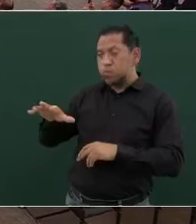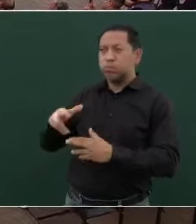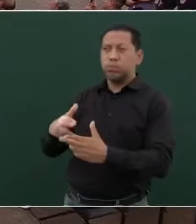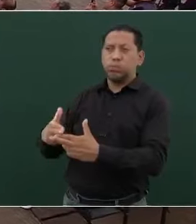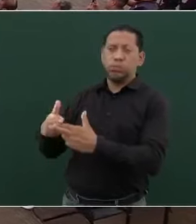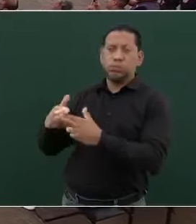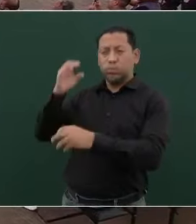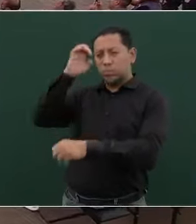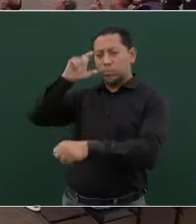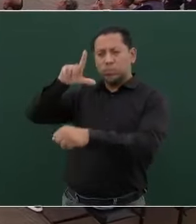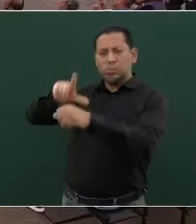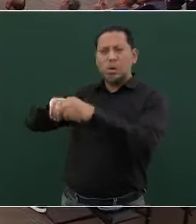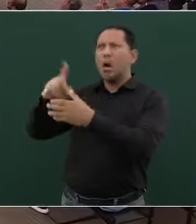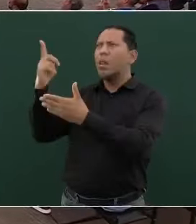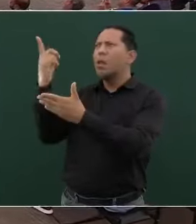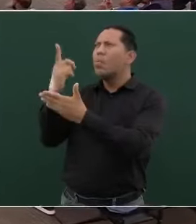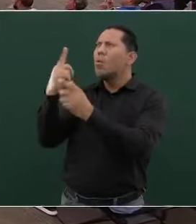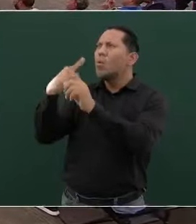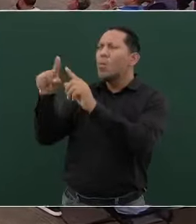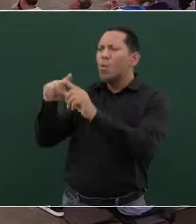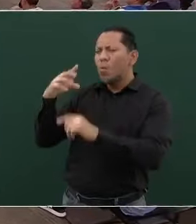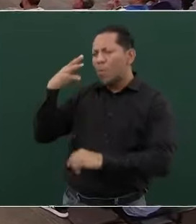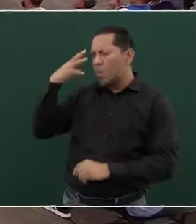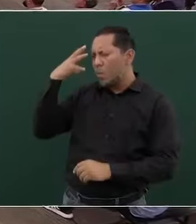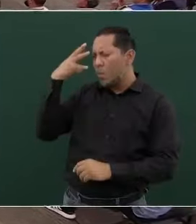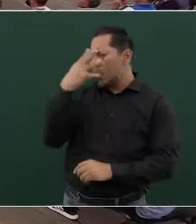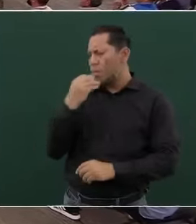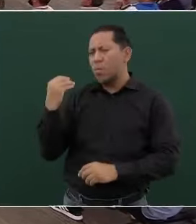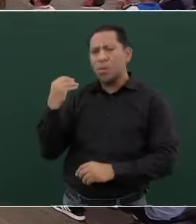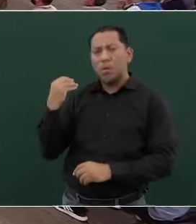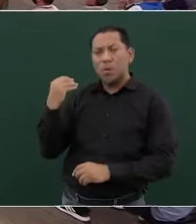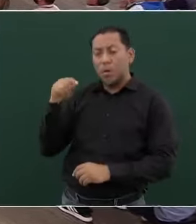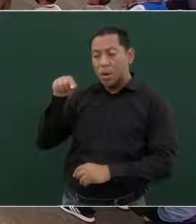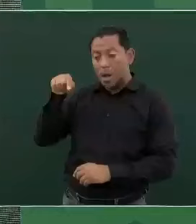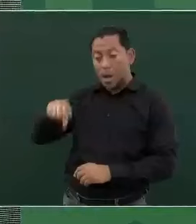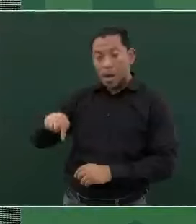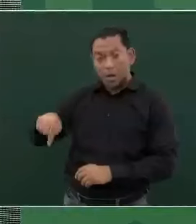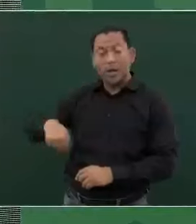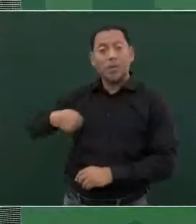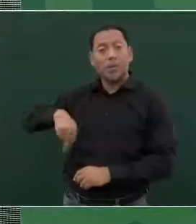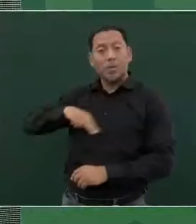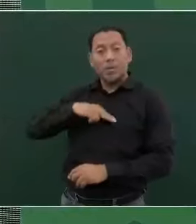como aquí donde estamos.